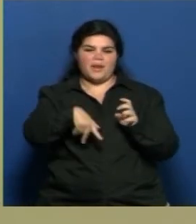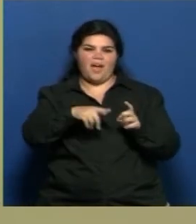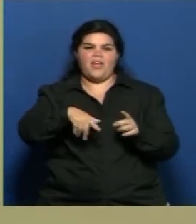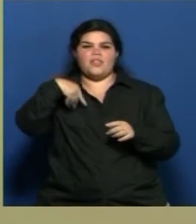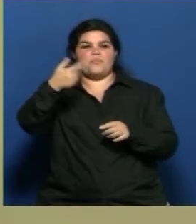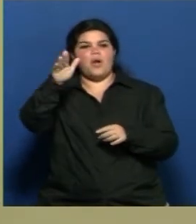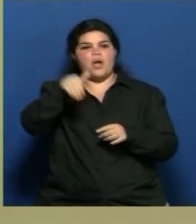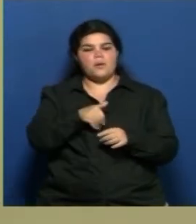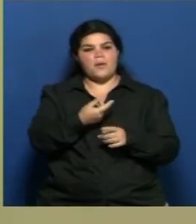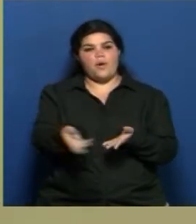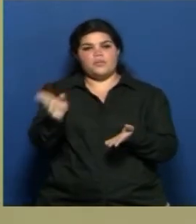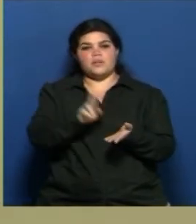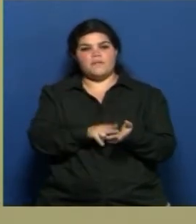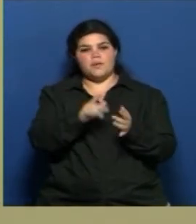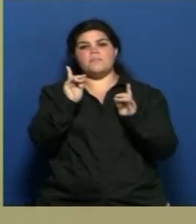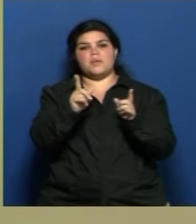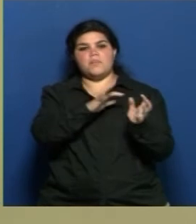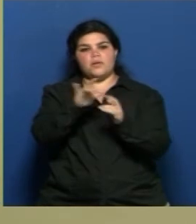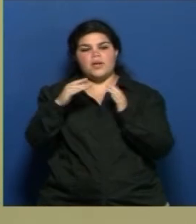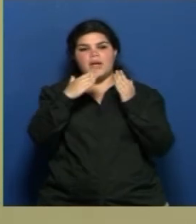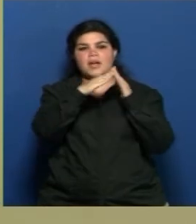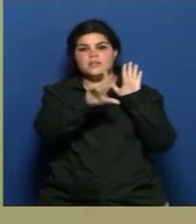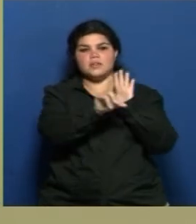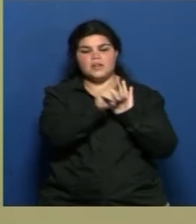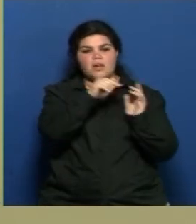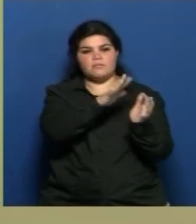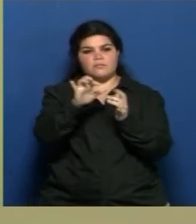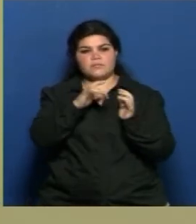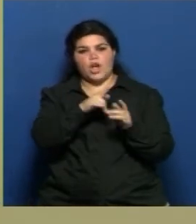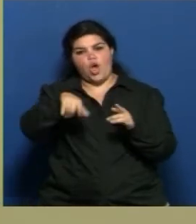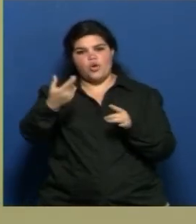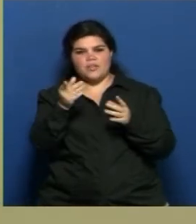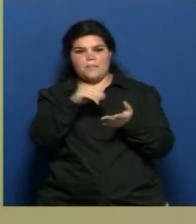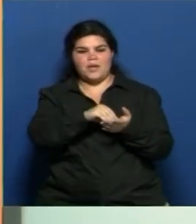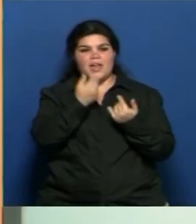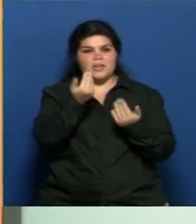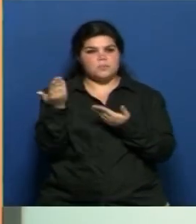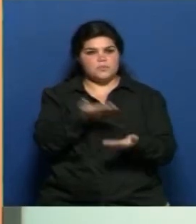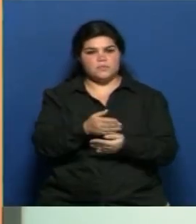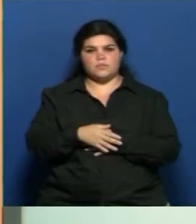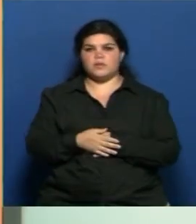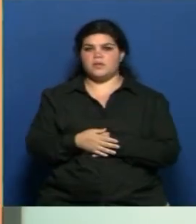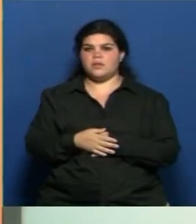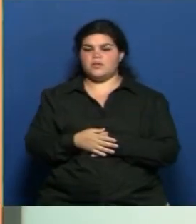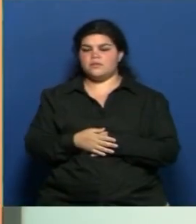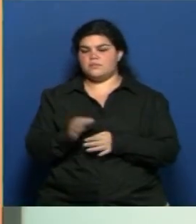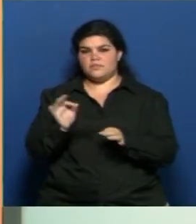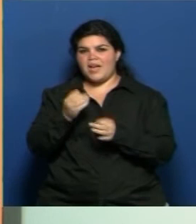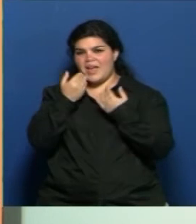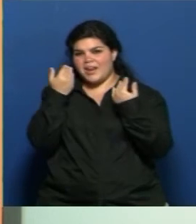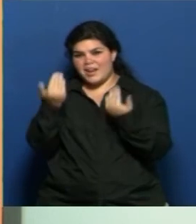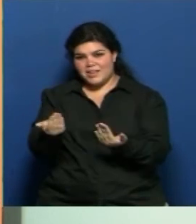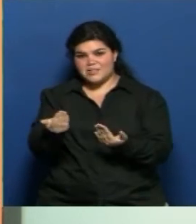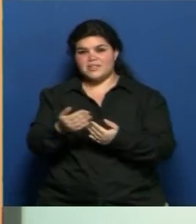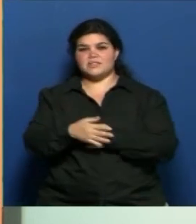llamar a medida que se vaya discutiendo esto en la legislatura porque seguramente van a surgir cosas. Te agradezco mucho la visita. Muchas gracias. Y bueno,